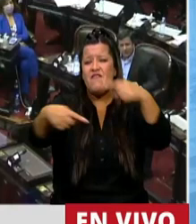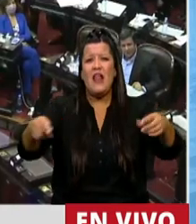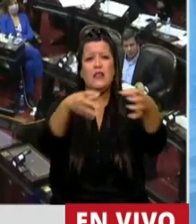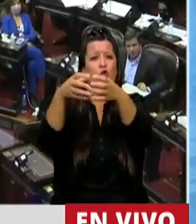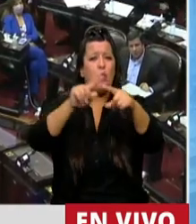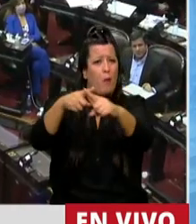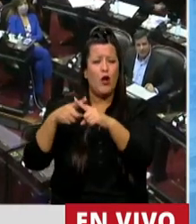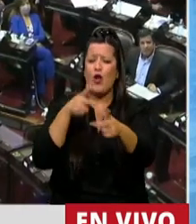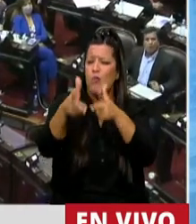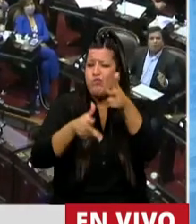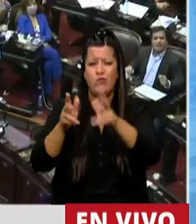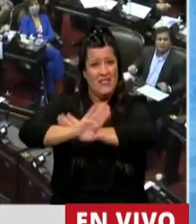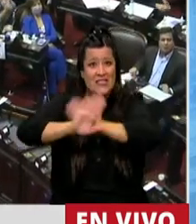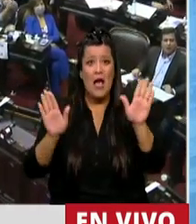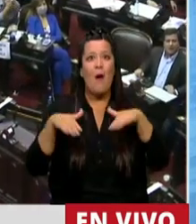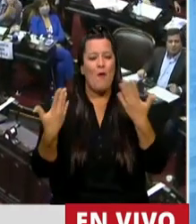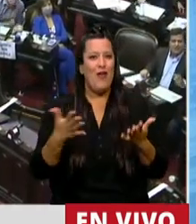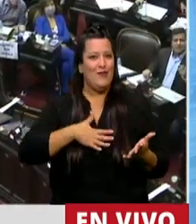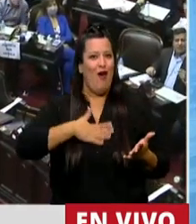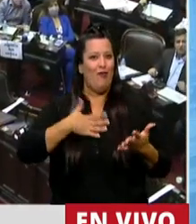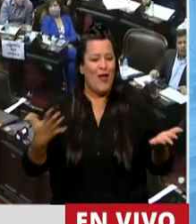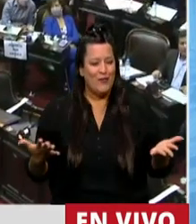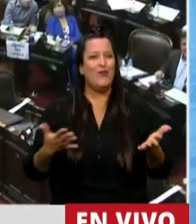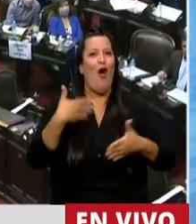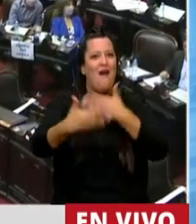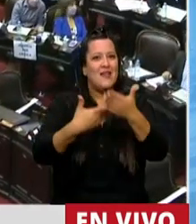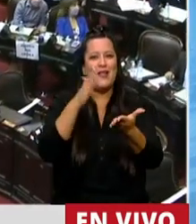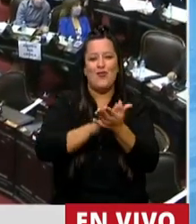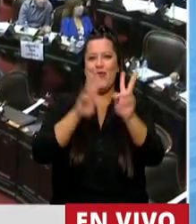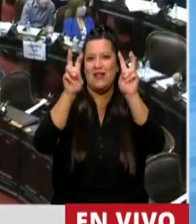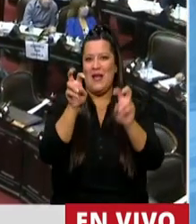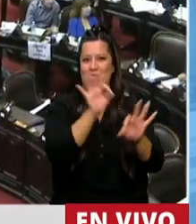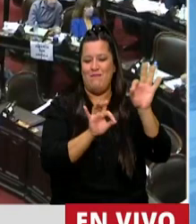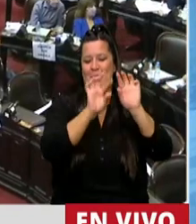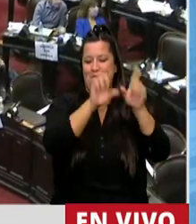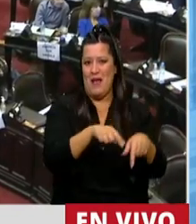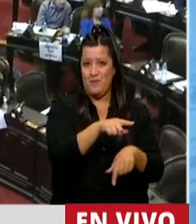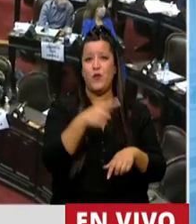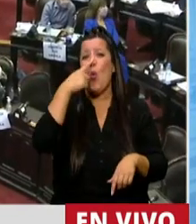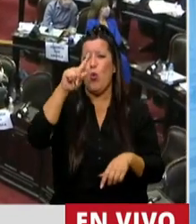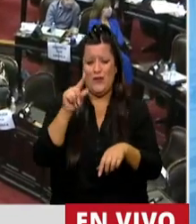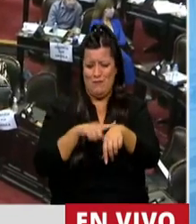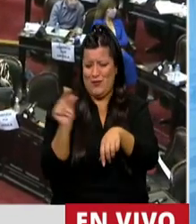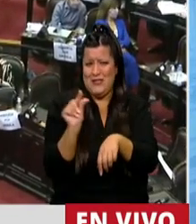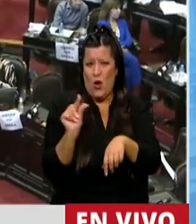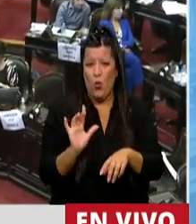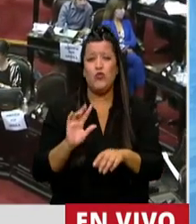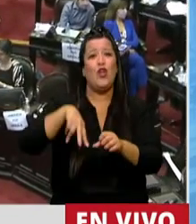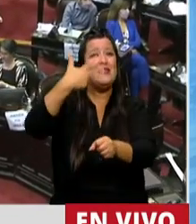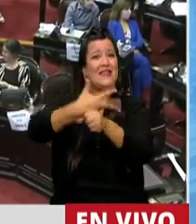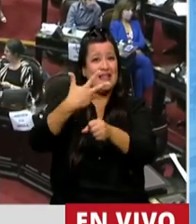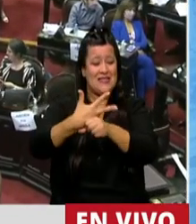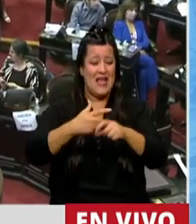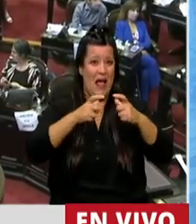bloques, por lo tanto, es una satisfacción avanzar en este plano. Y por último, unos pocos segundos, la tercera